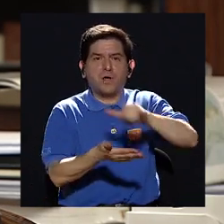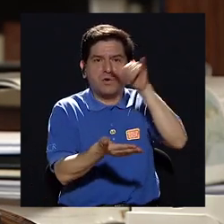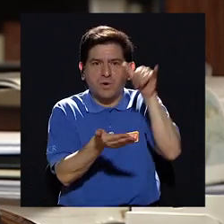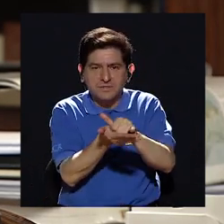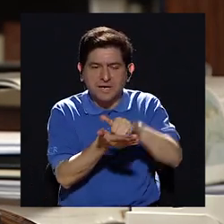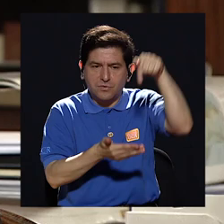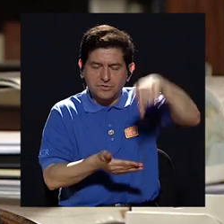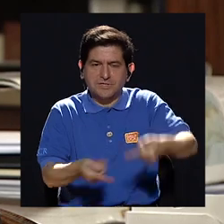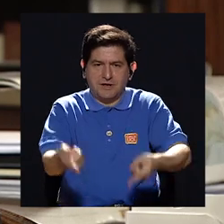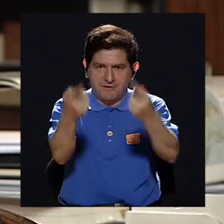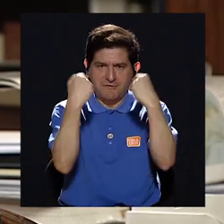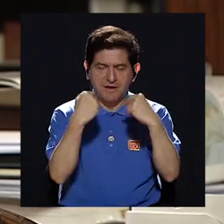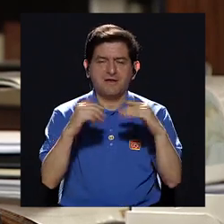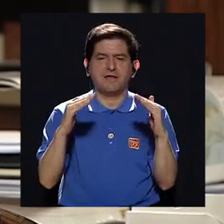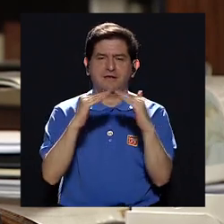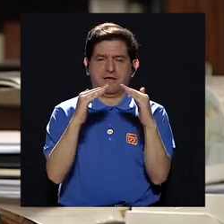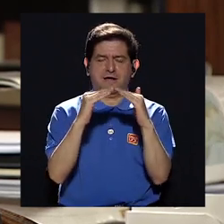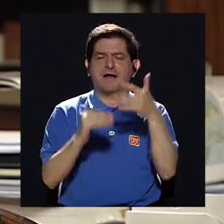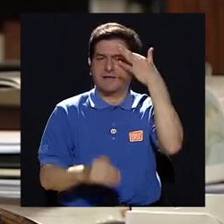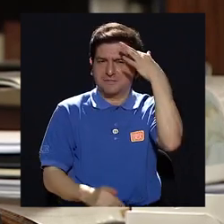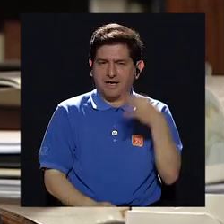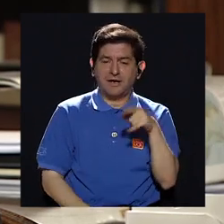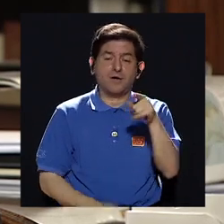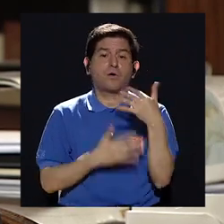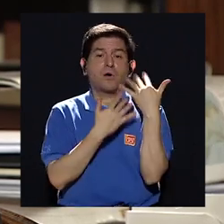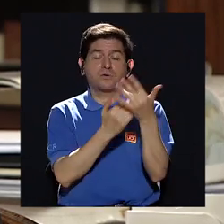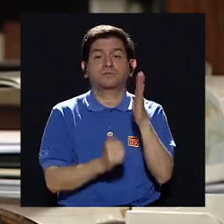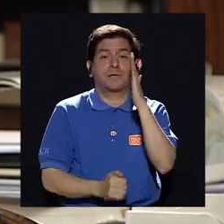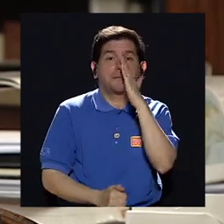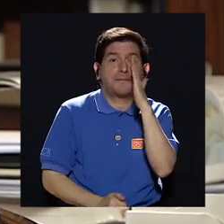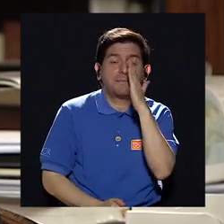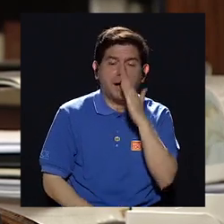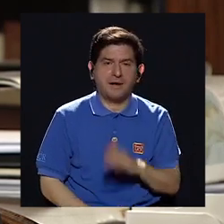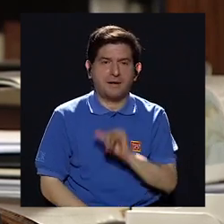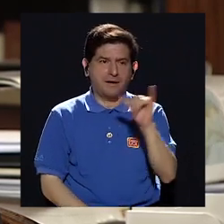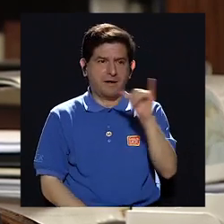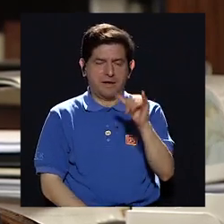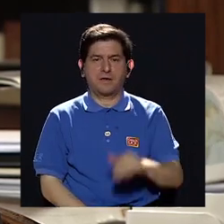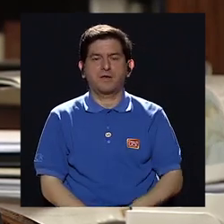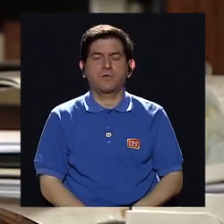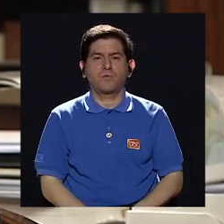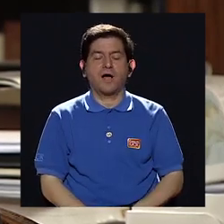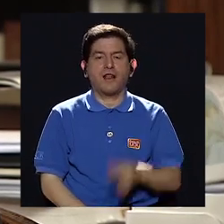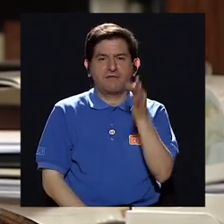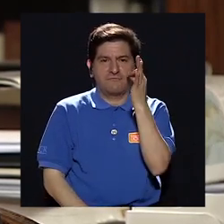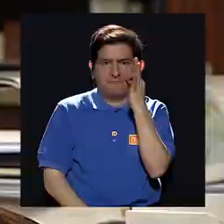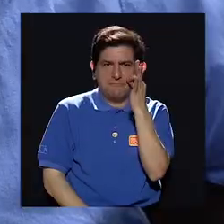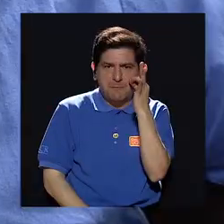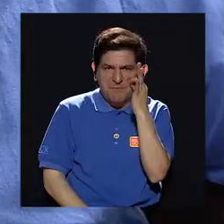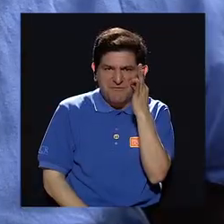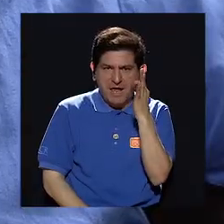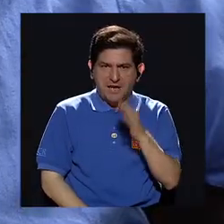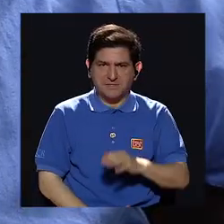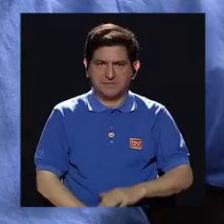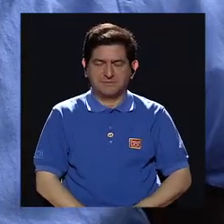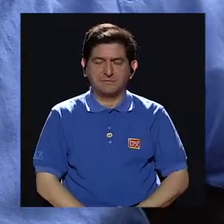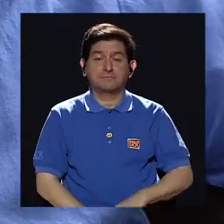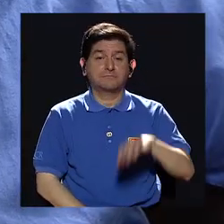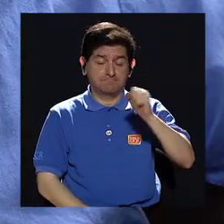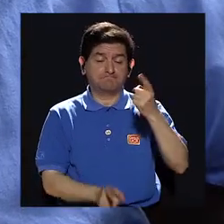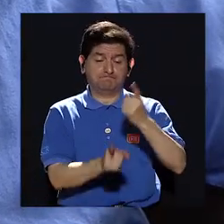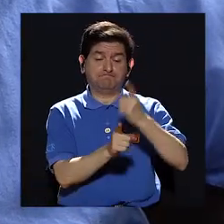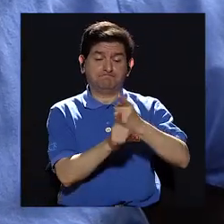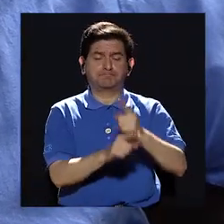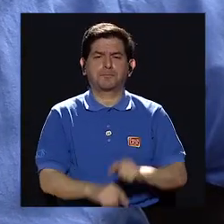José y acá en su casa, entiendo, le esperaba su madre y le esperaba también don Pepe Figueres. Sí, así